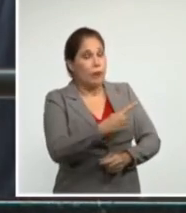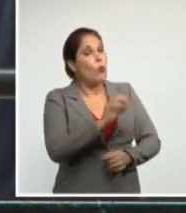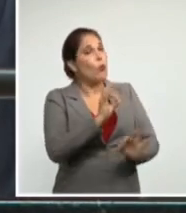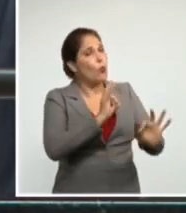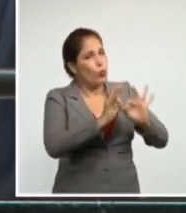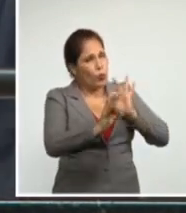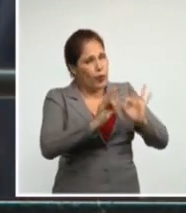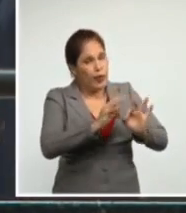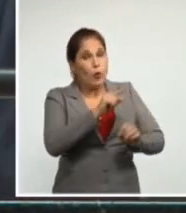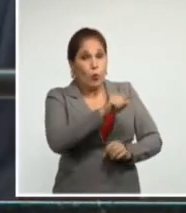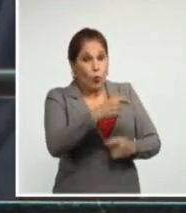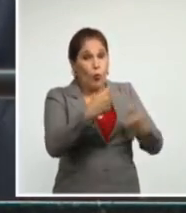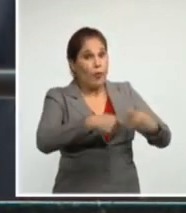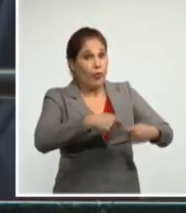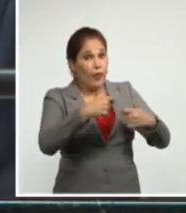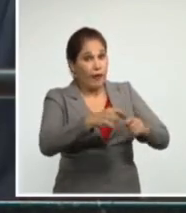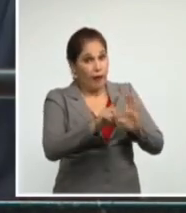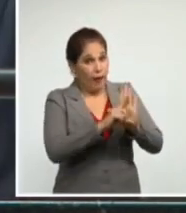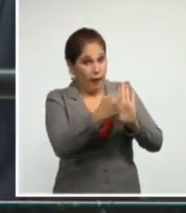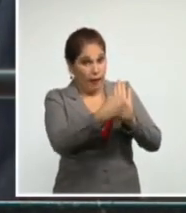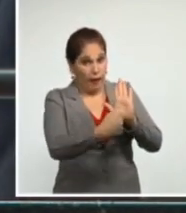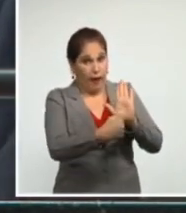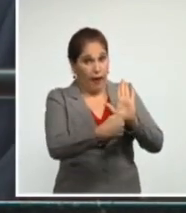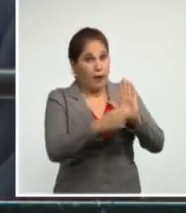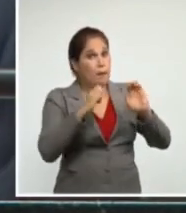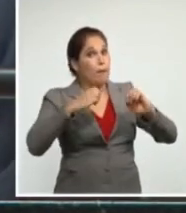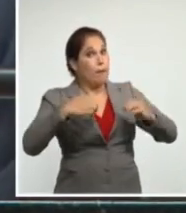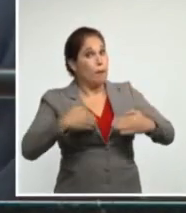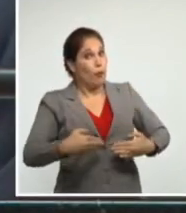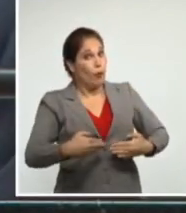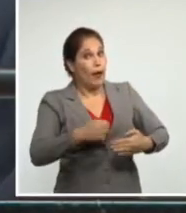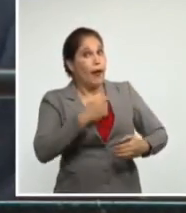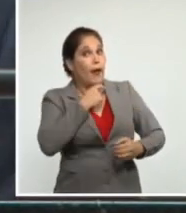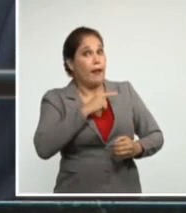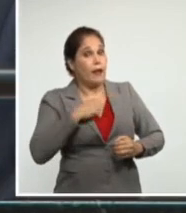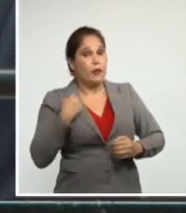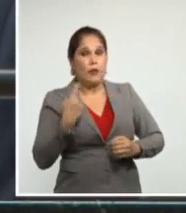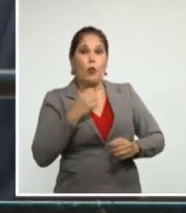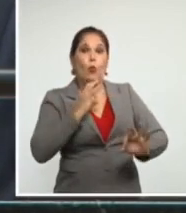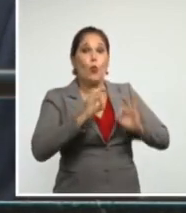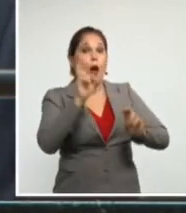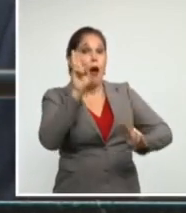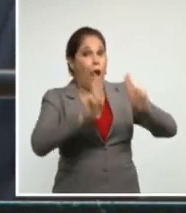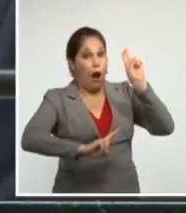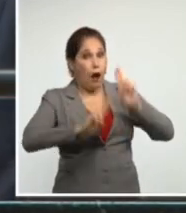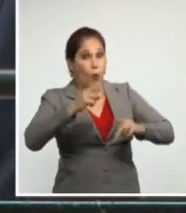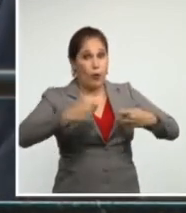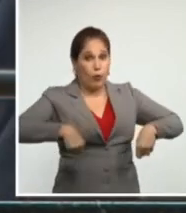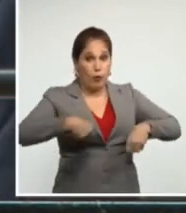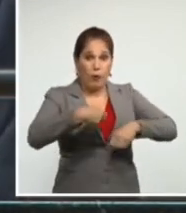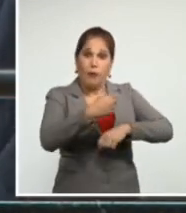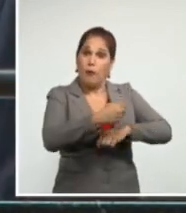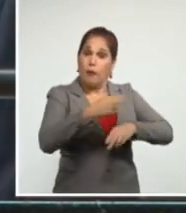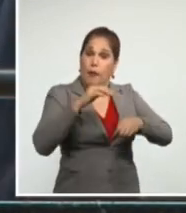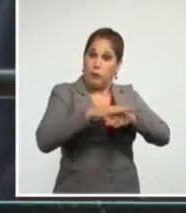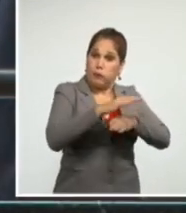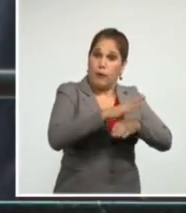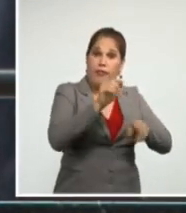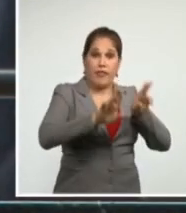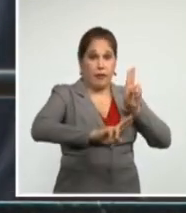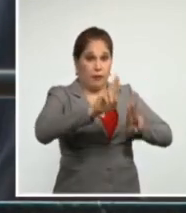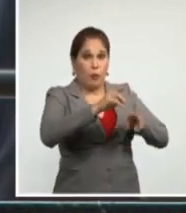obligación legal y moral de honrar los acuerdos migratorios en particular